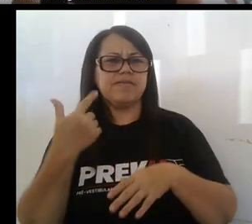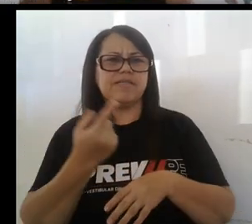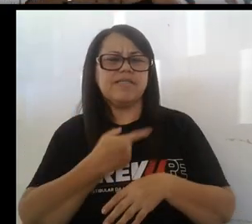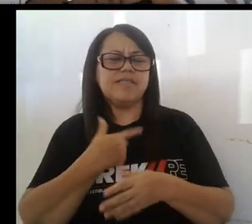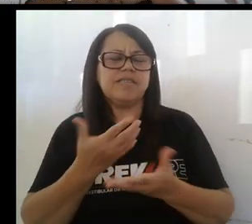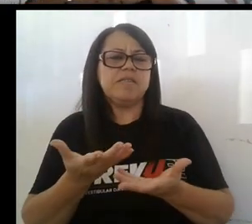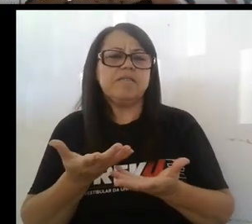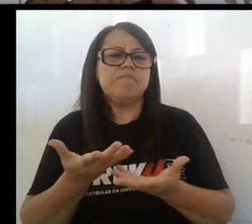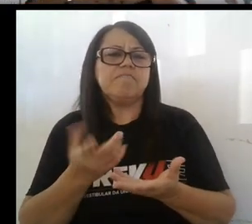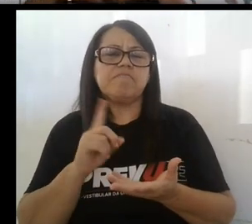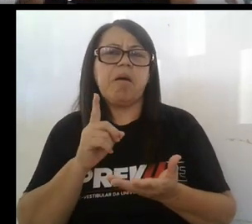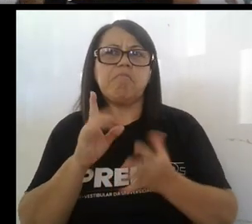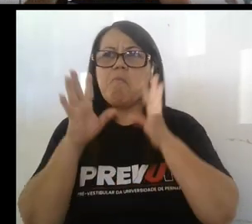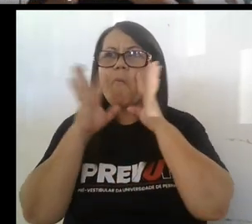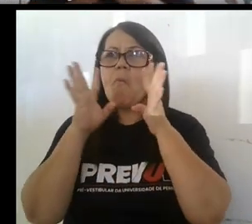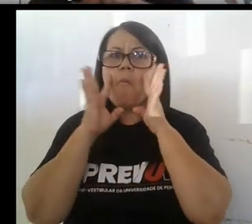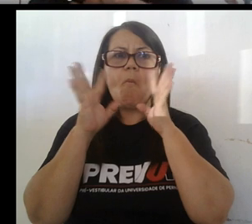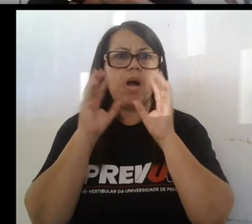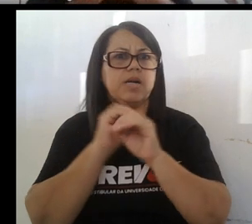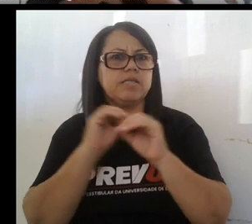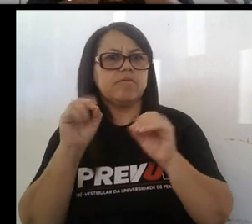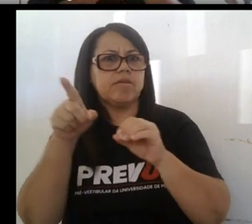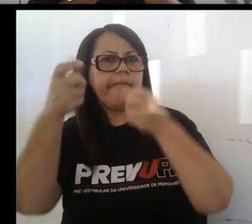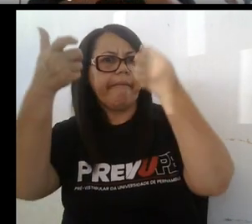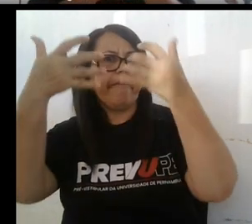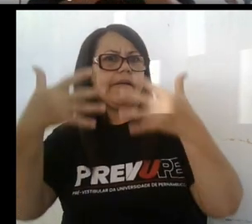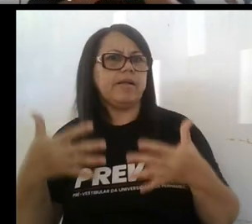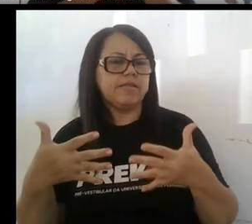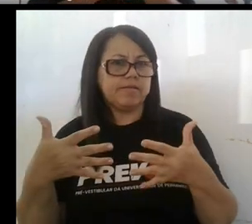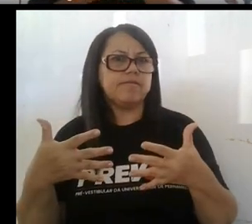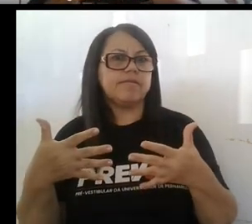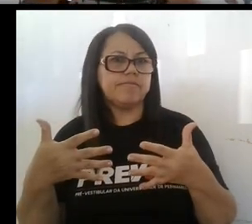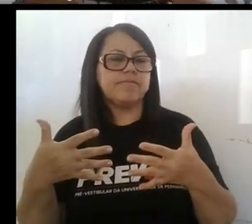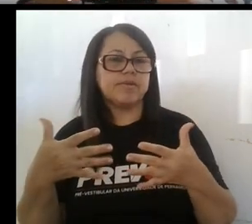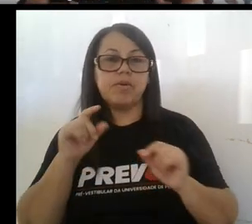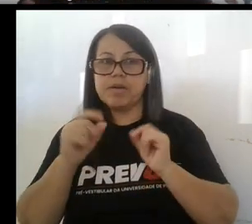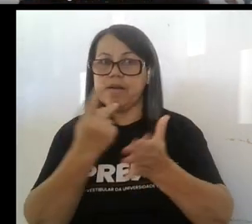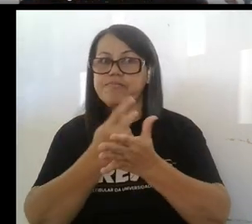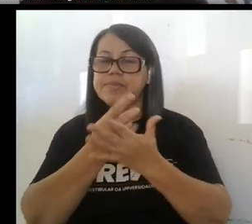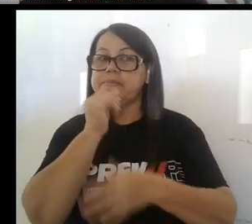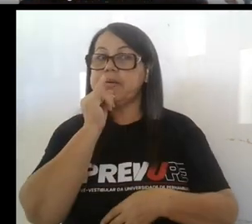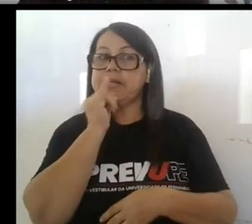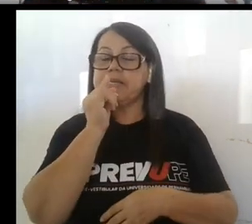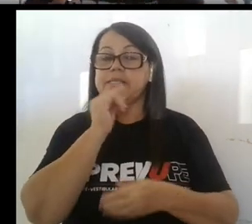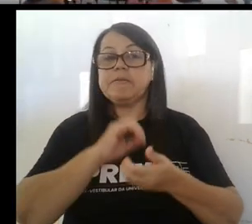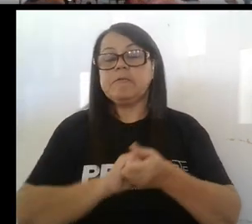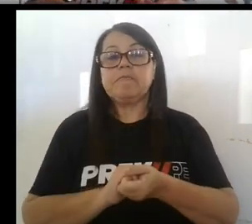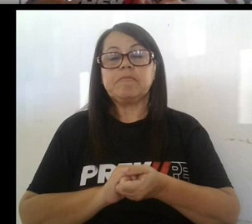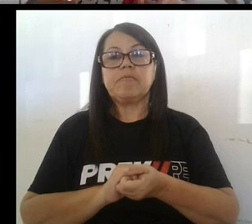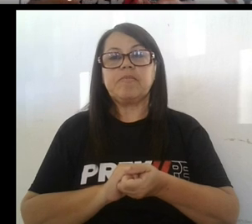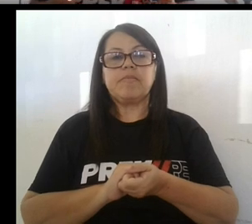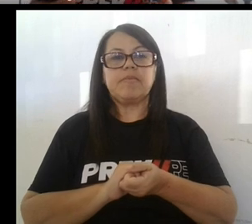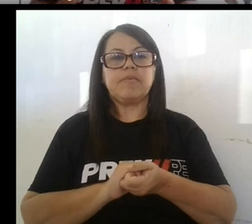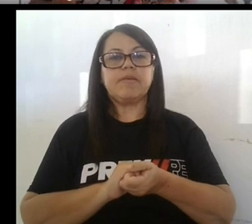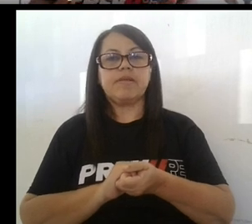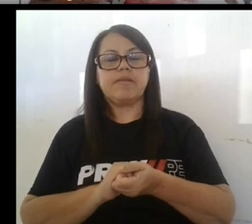no nos fijamos. No prestamos la atención en lo que dicen las personas. Un caso clásico de eso es cuando